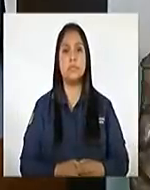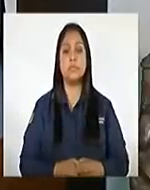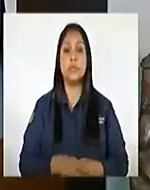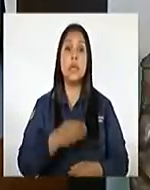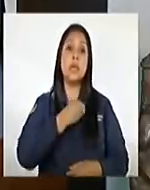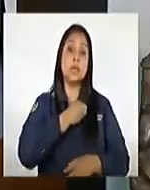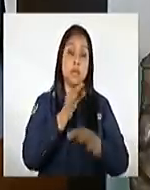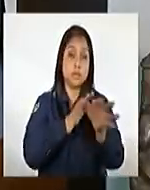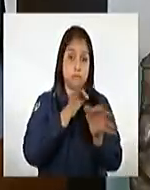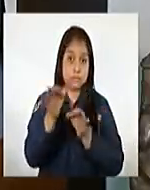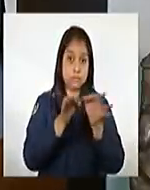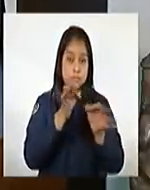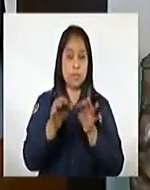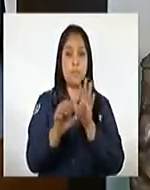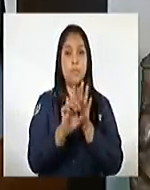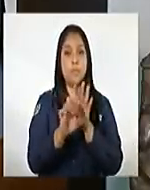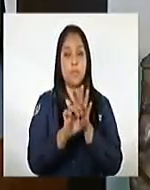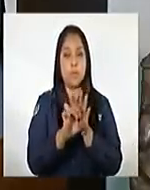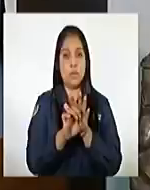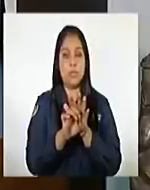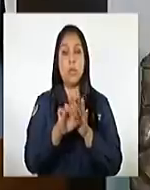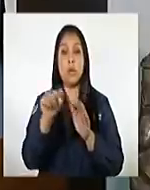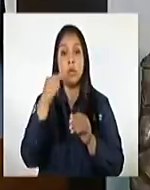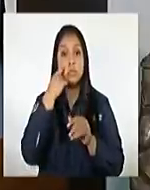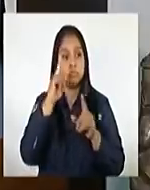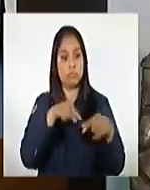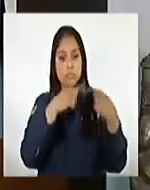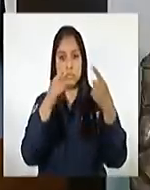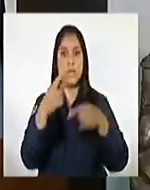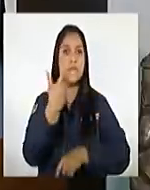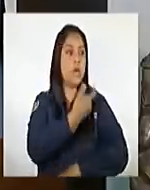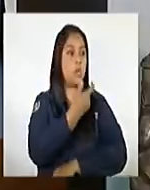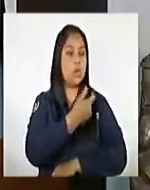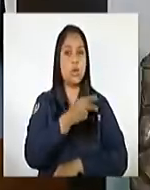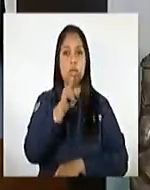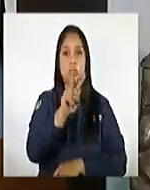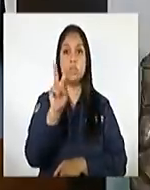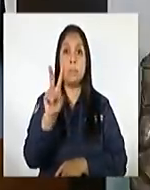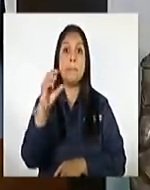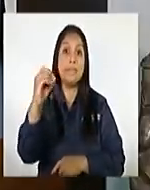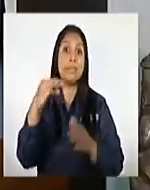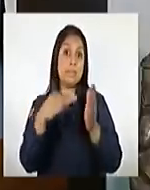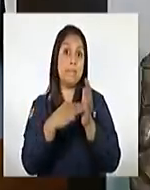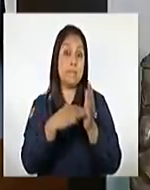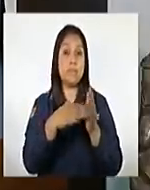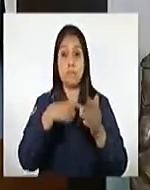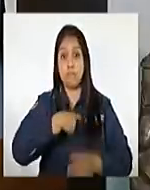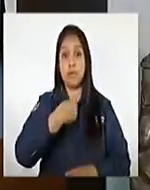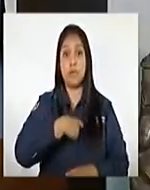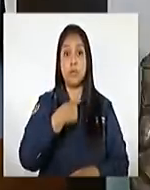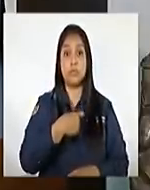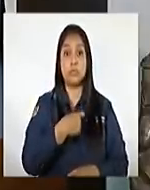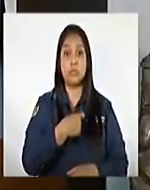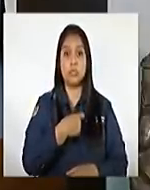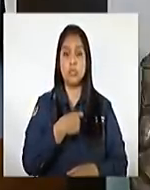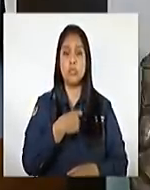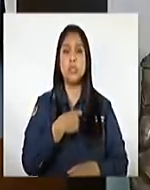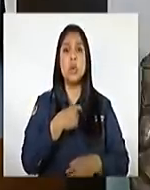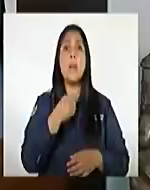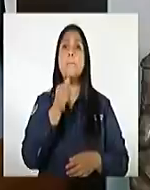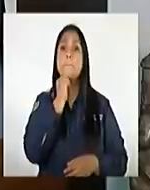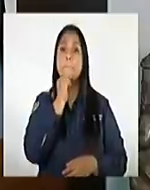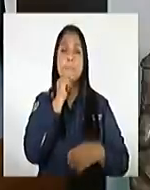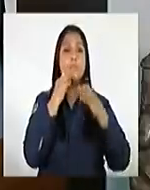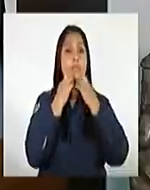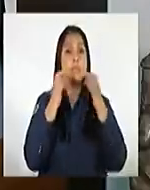Quiero explicarles, por ejemplo, que lograr vacunar a más de 220 mil maestros públicos